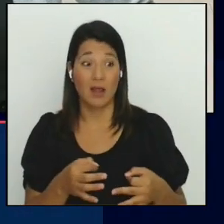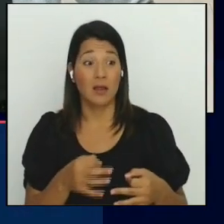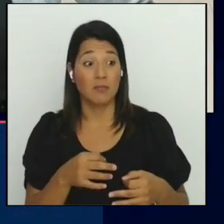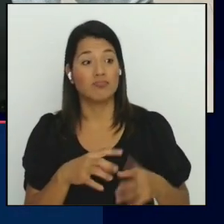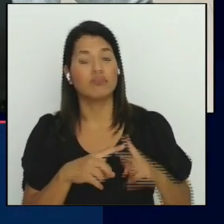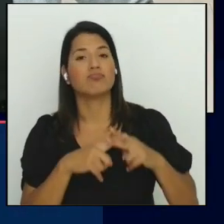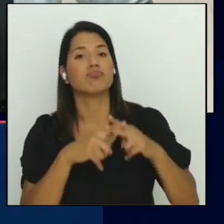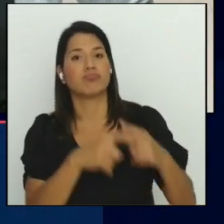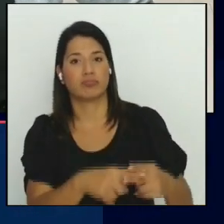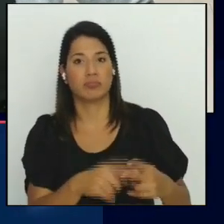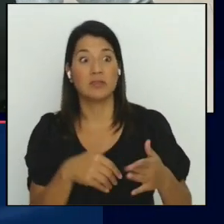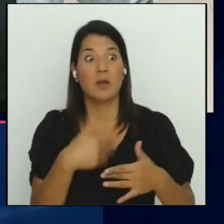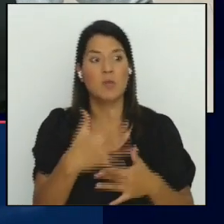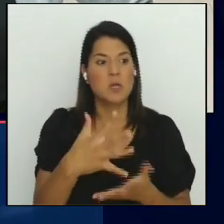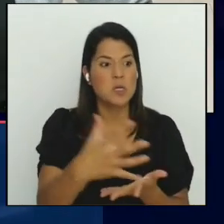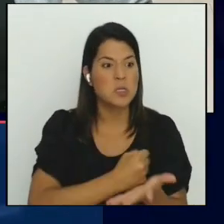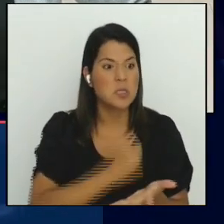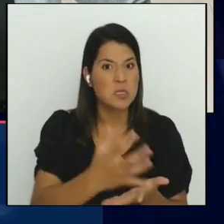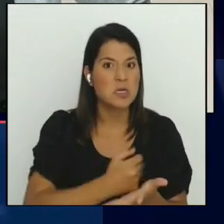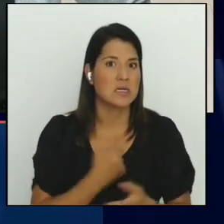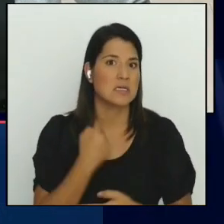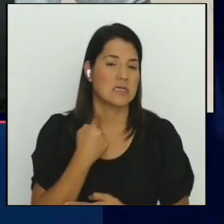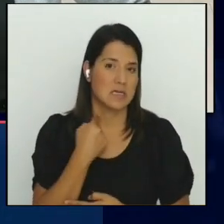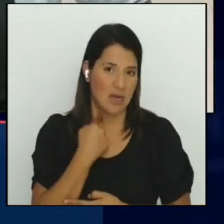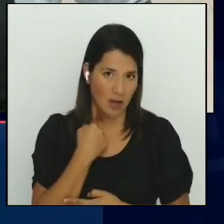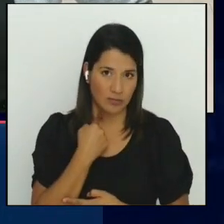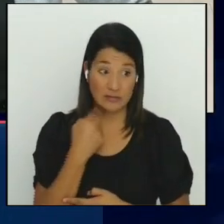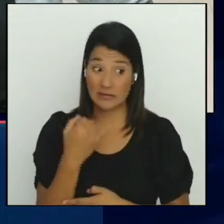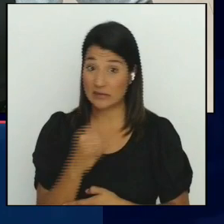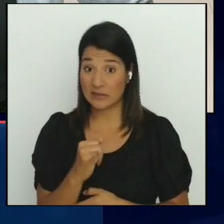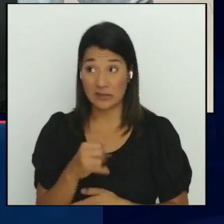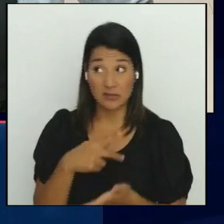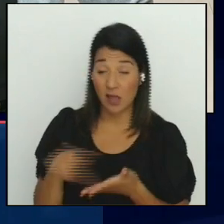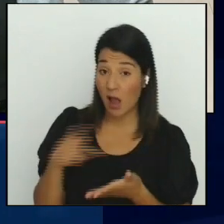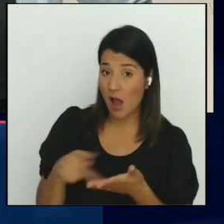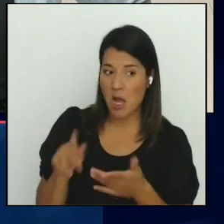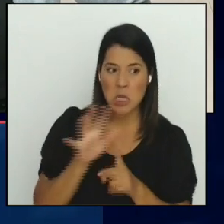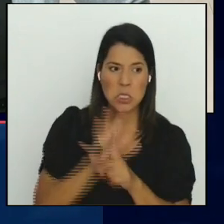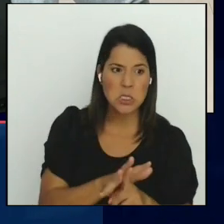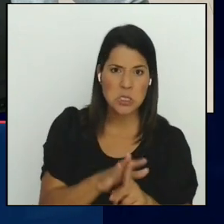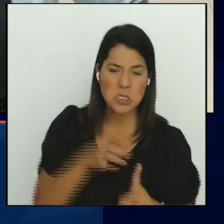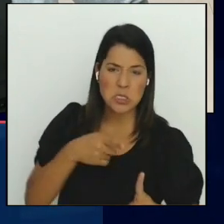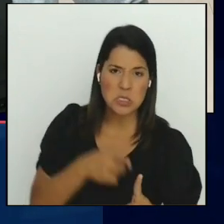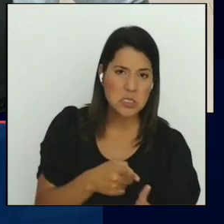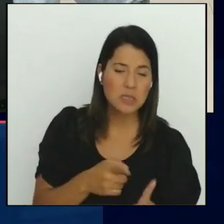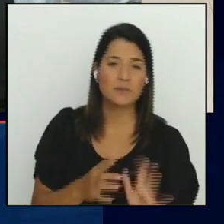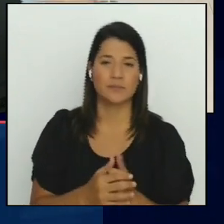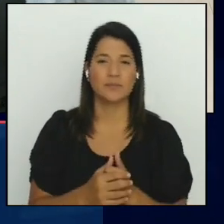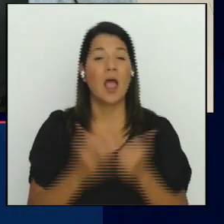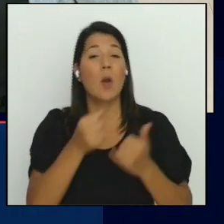el crimen organizado. La periodista Melanie Corrales nos informa. Adelante, Melanie, buenas tardes.